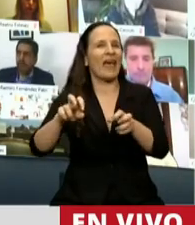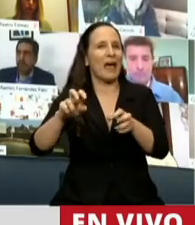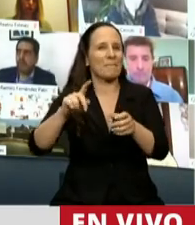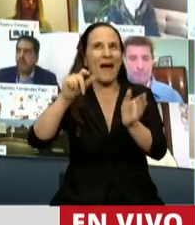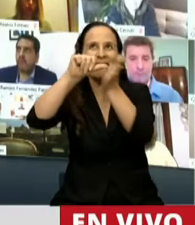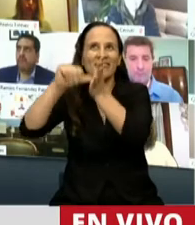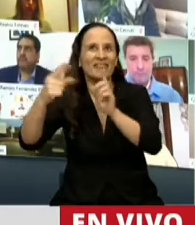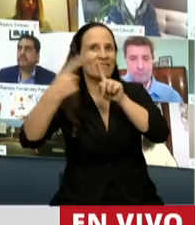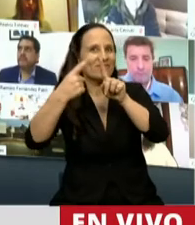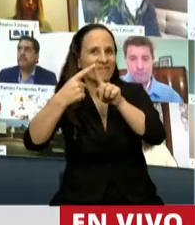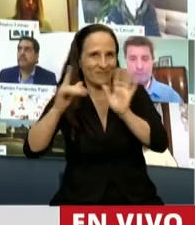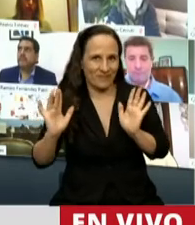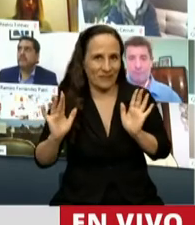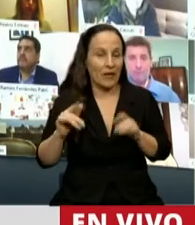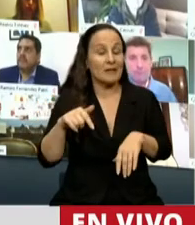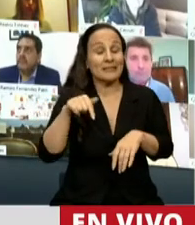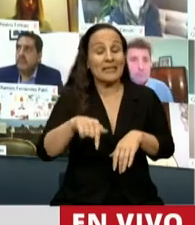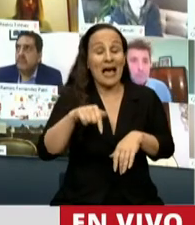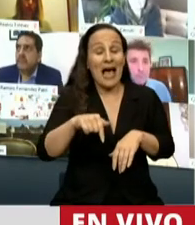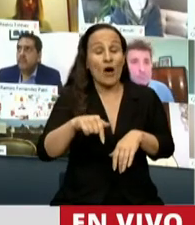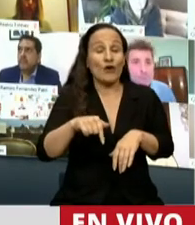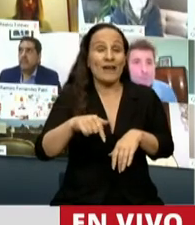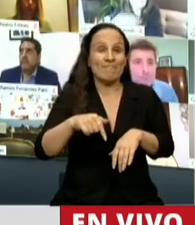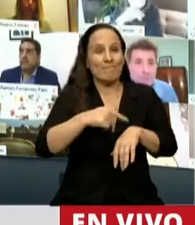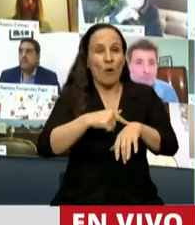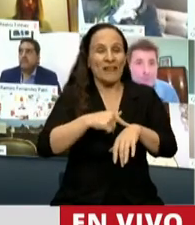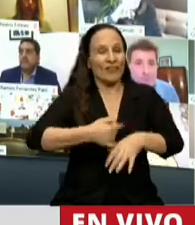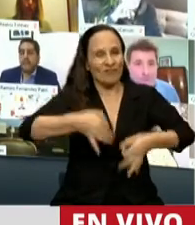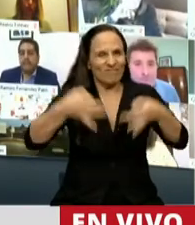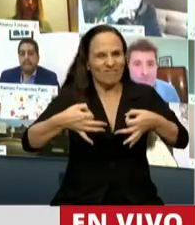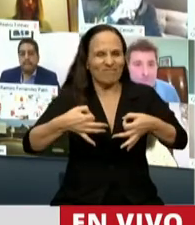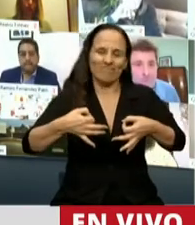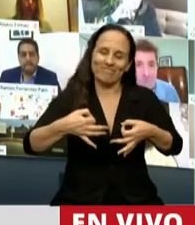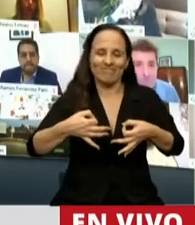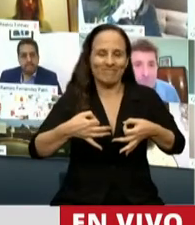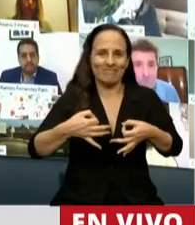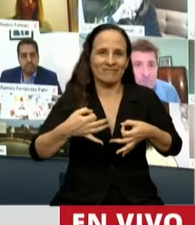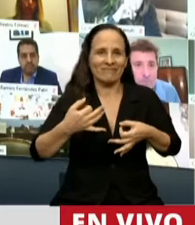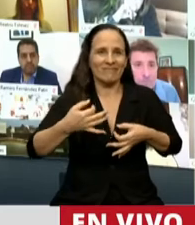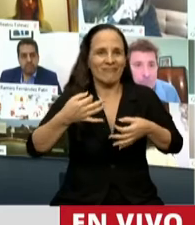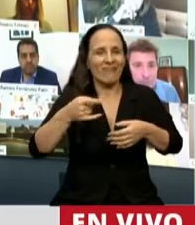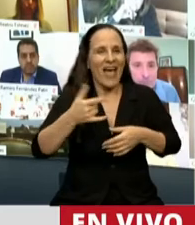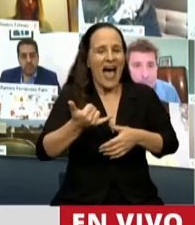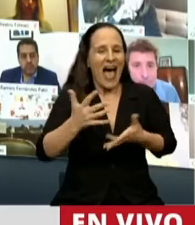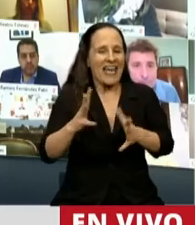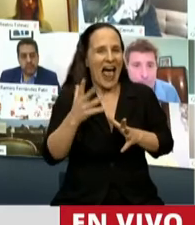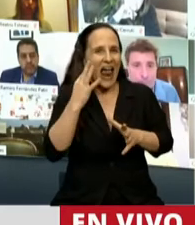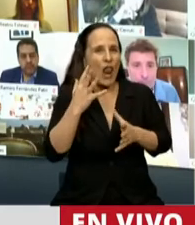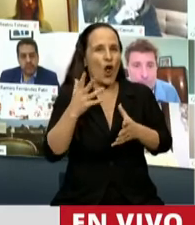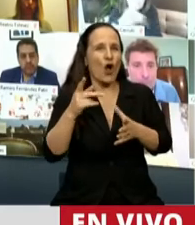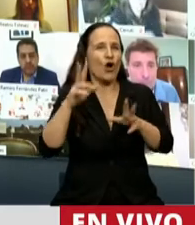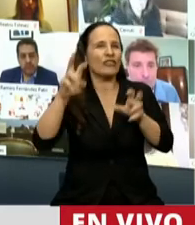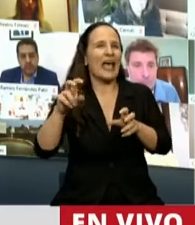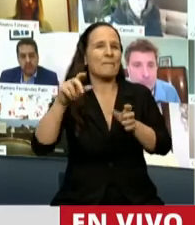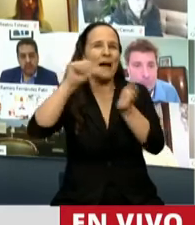temo, señor Presidente, que no estamos en el mejor momento en ese sentido, que existen algunas contradicciones en materia de política